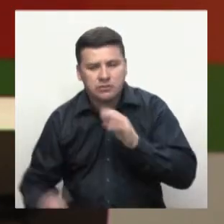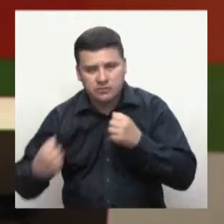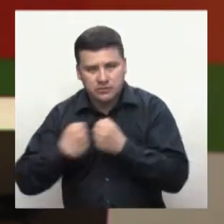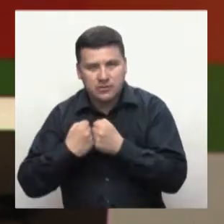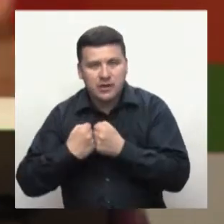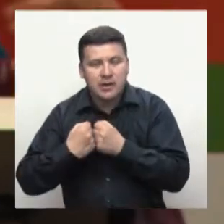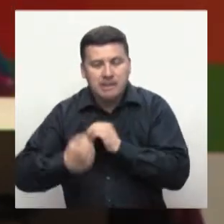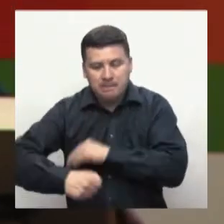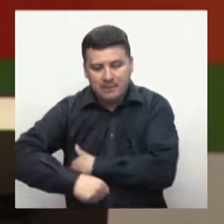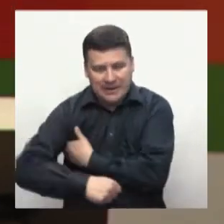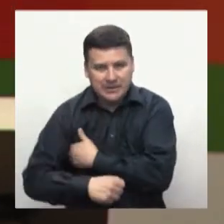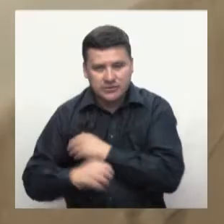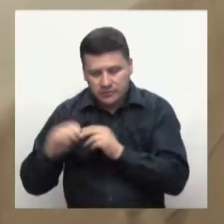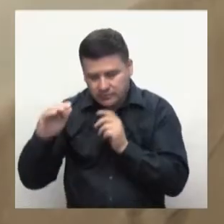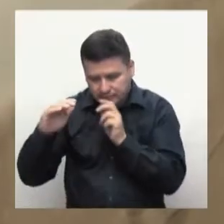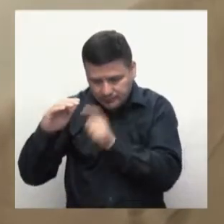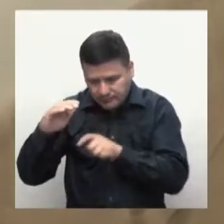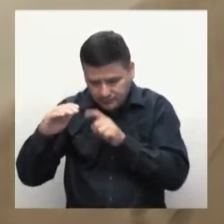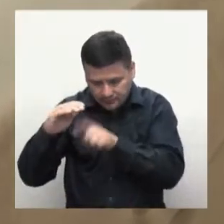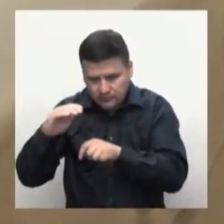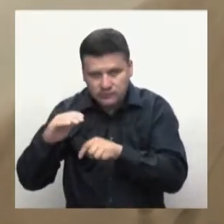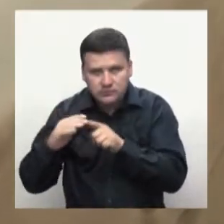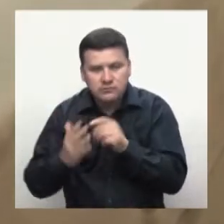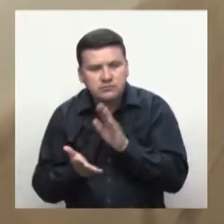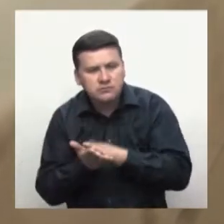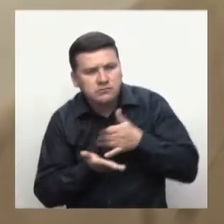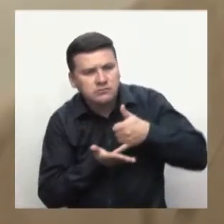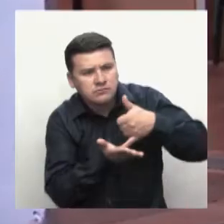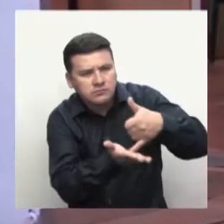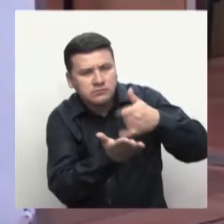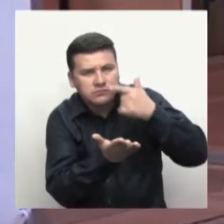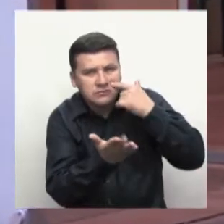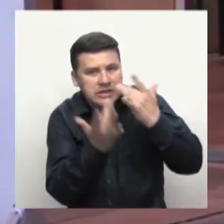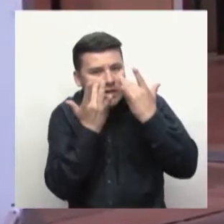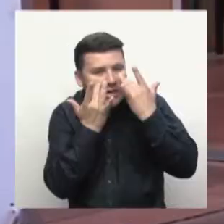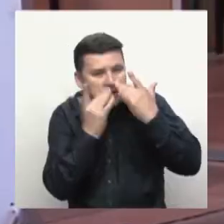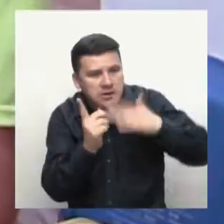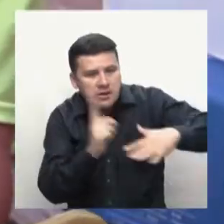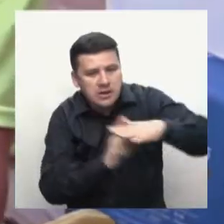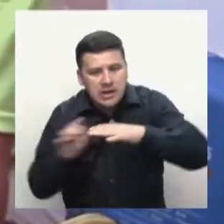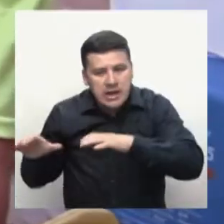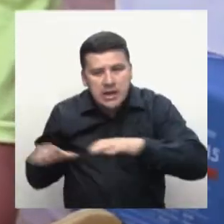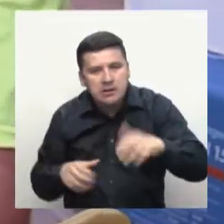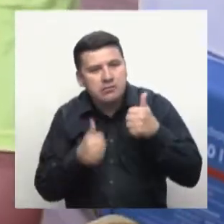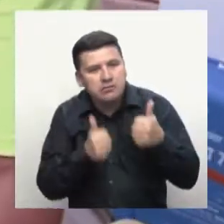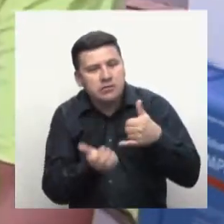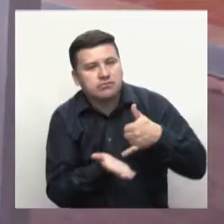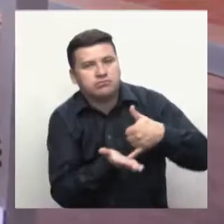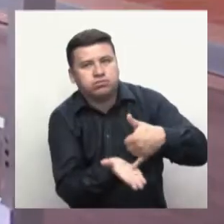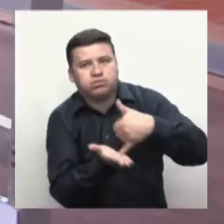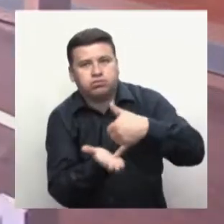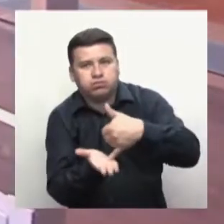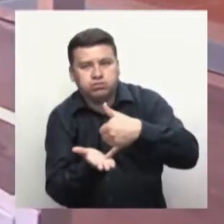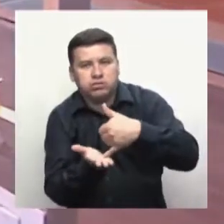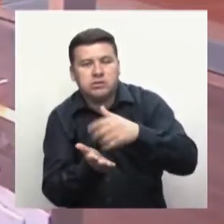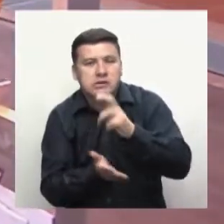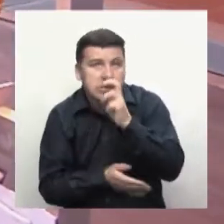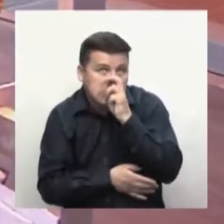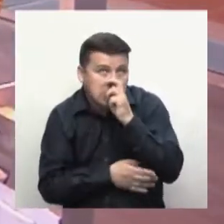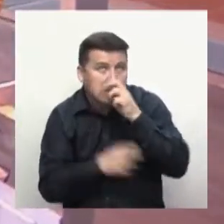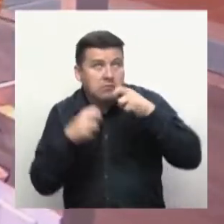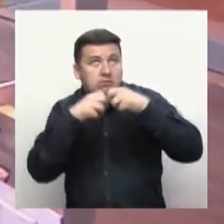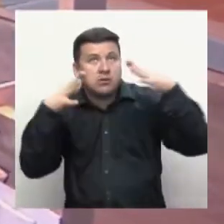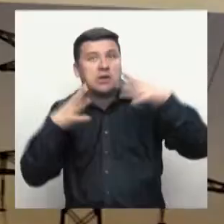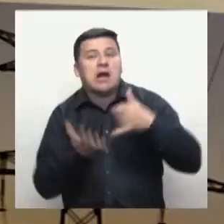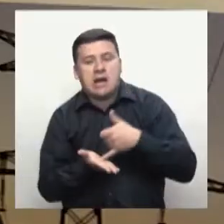entregó el premio a la eficiencia energética, reconocimiento a las acciones adelantadas en materia de consumo y ahorro de energía. En el